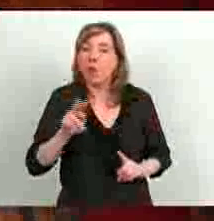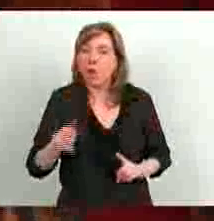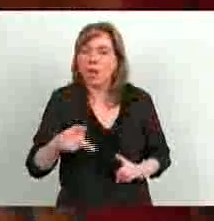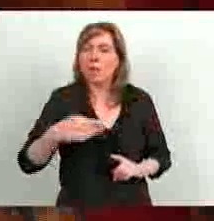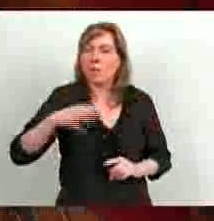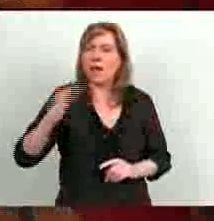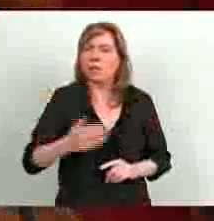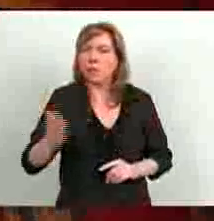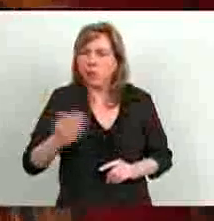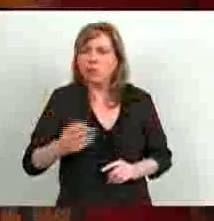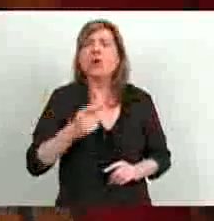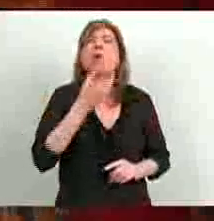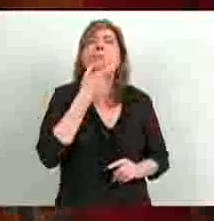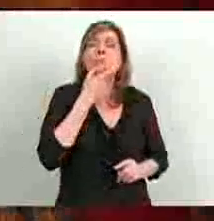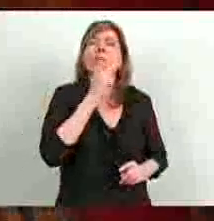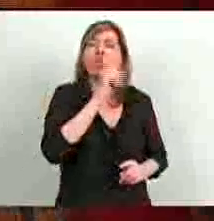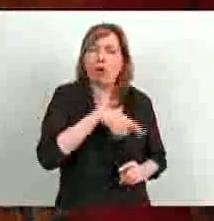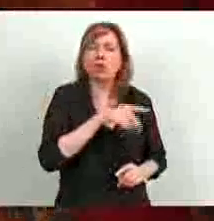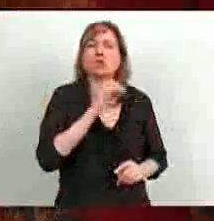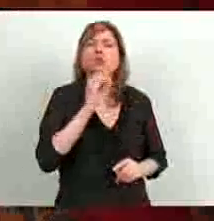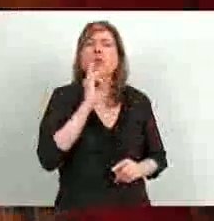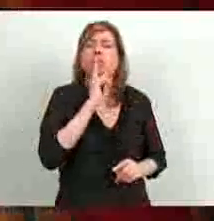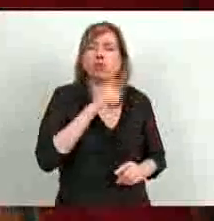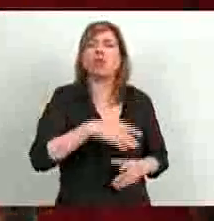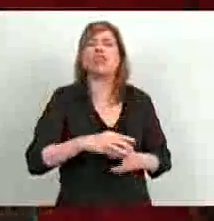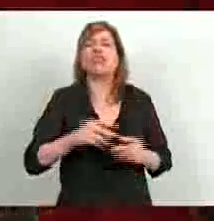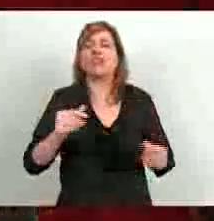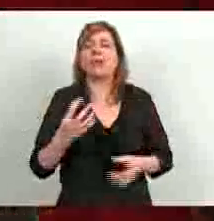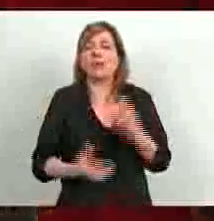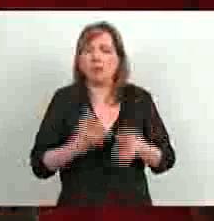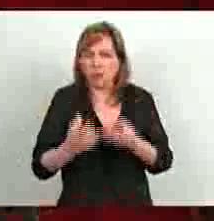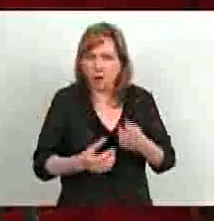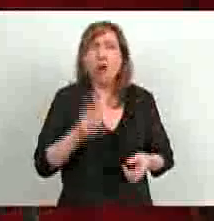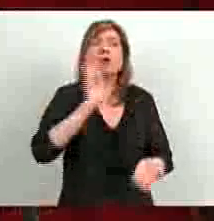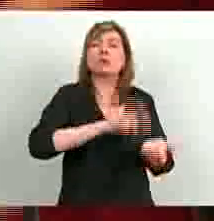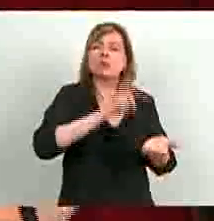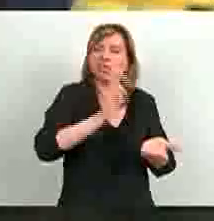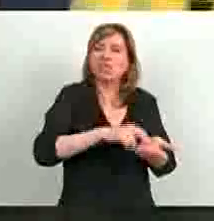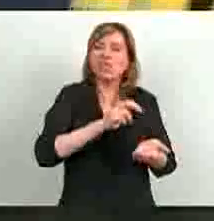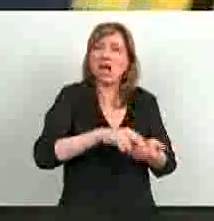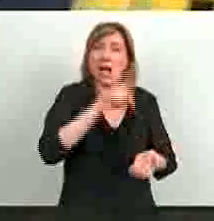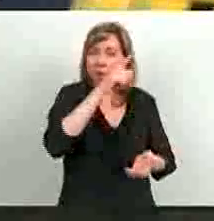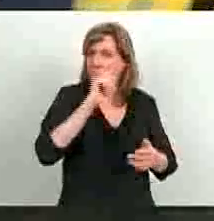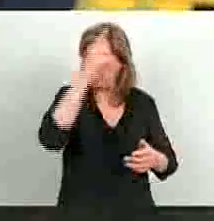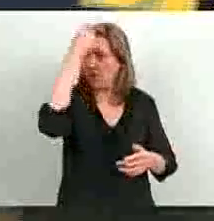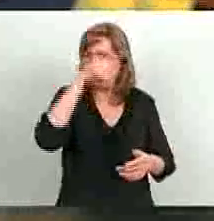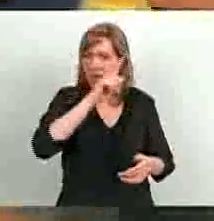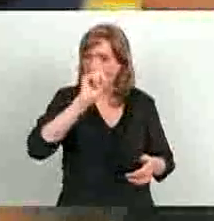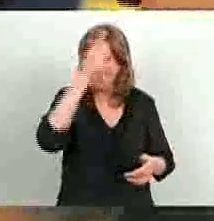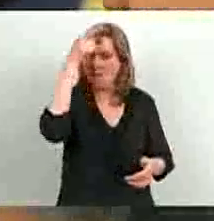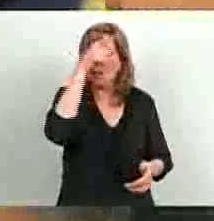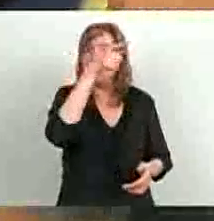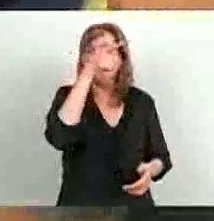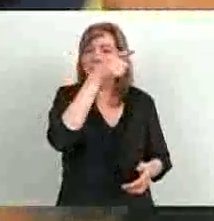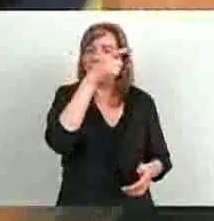nosotros, Mendoza, que era igual, Chubut, Tierra del Fuego, la provincia de Salta, que fue la pionera, la provincia de